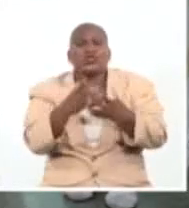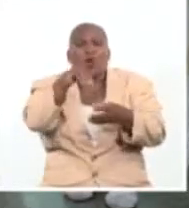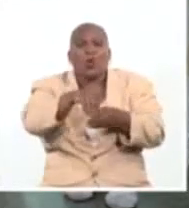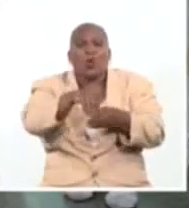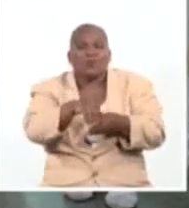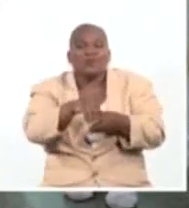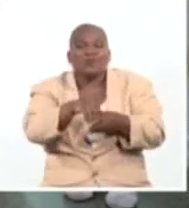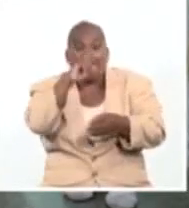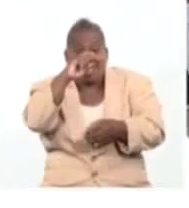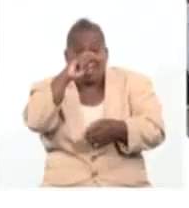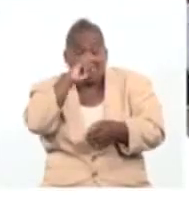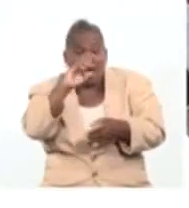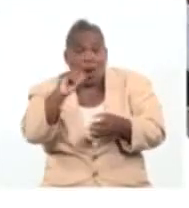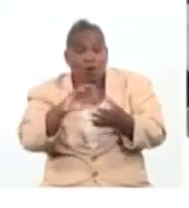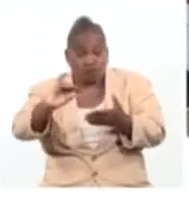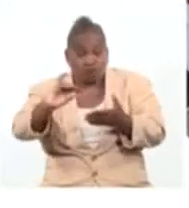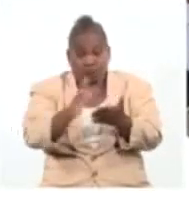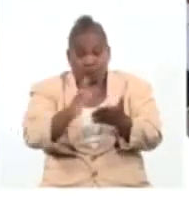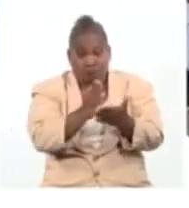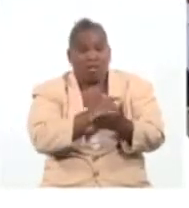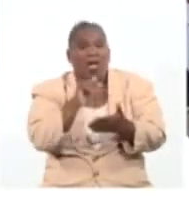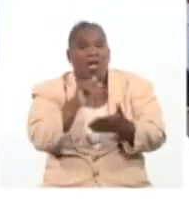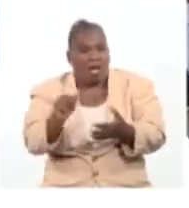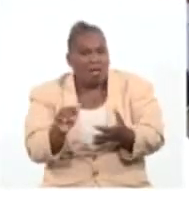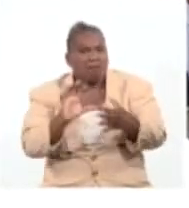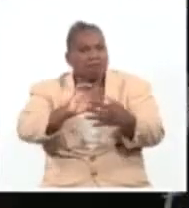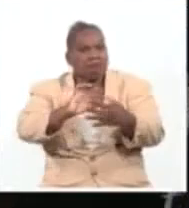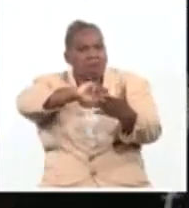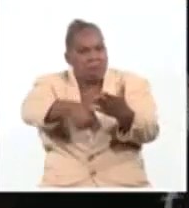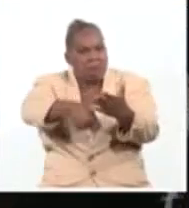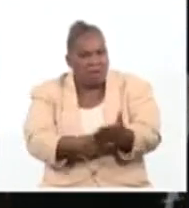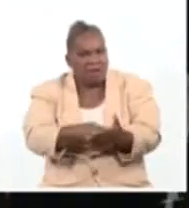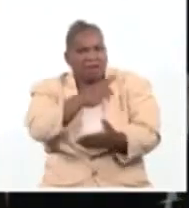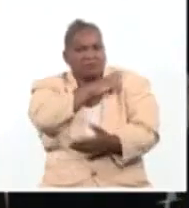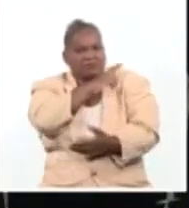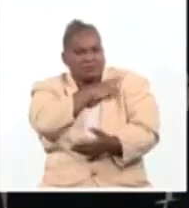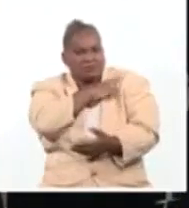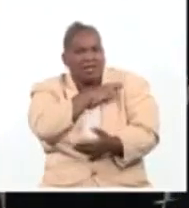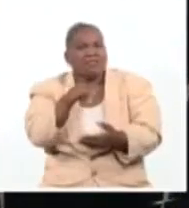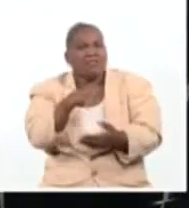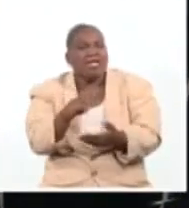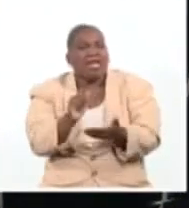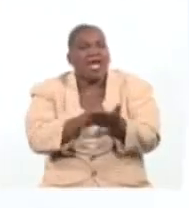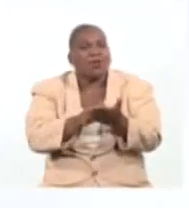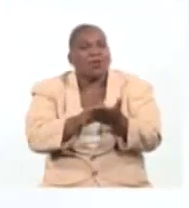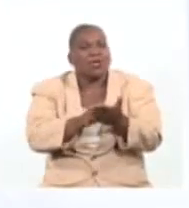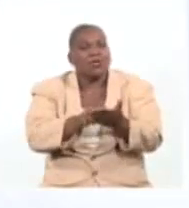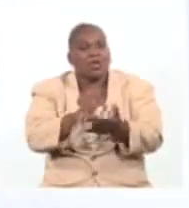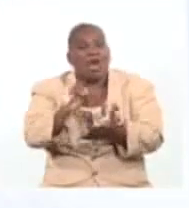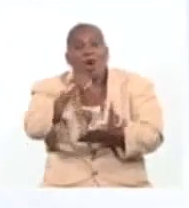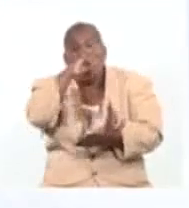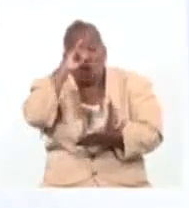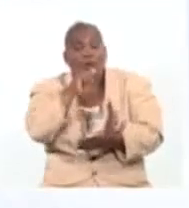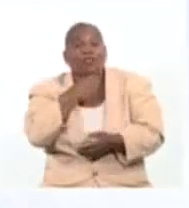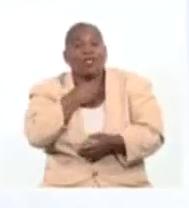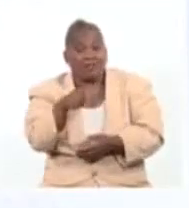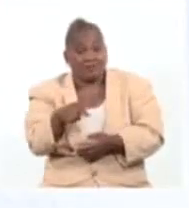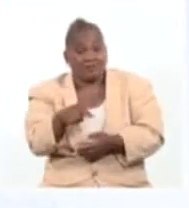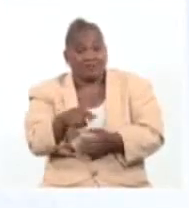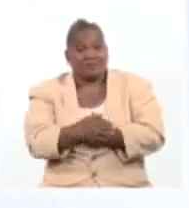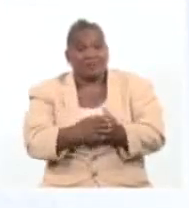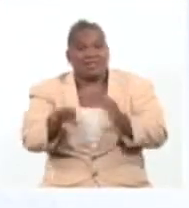el contexto para la firma de un convenio entre el centro escolar y la dirección de auditoría de Servitur, hoste perteneciente al Ministerio de Turismo.